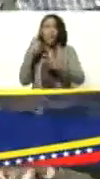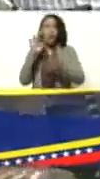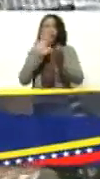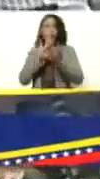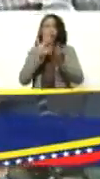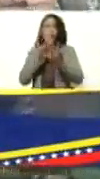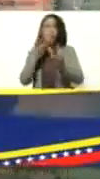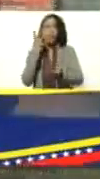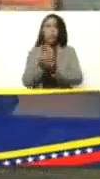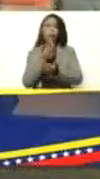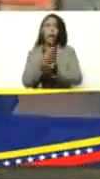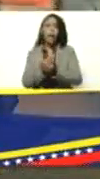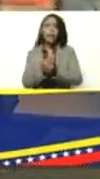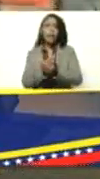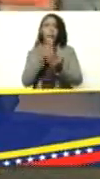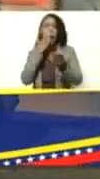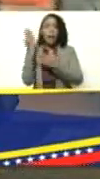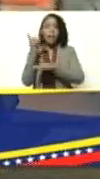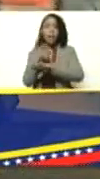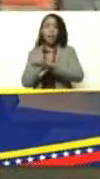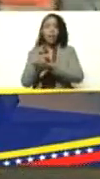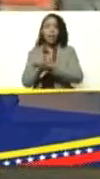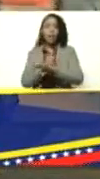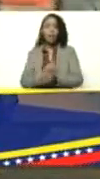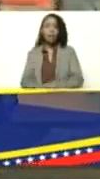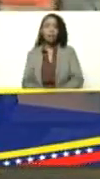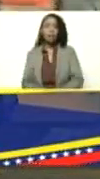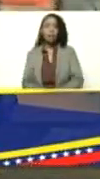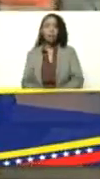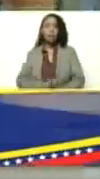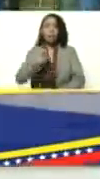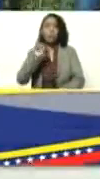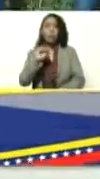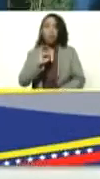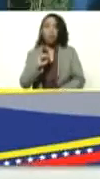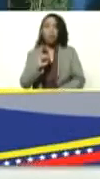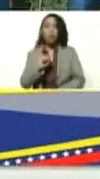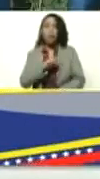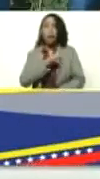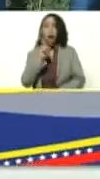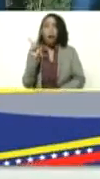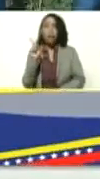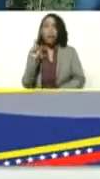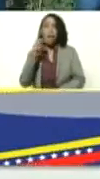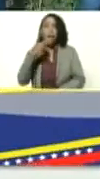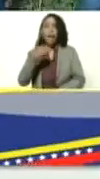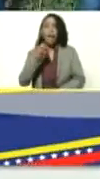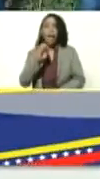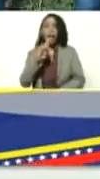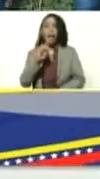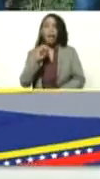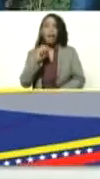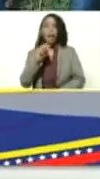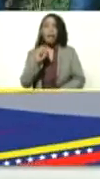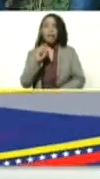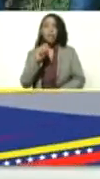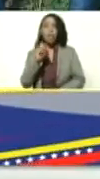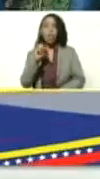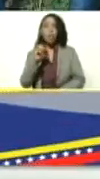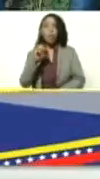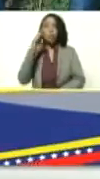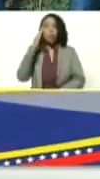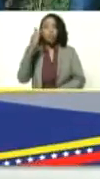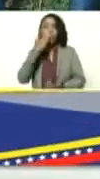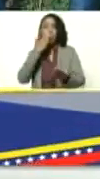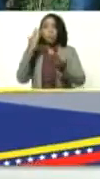Monaga allá está el gobernador ¿sí? allá está Ernesto Luna Ernesto me